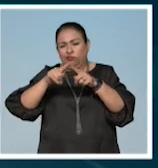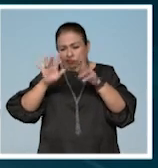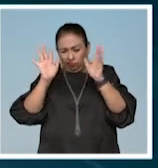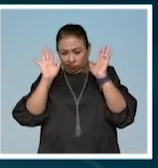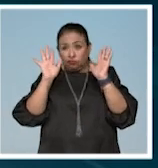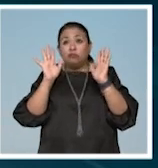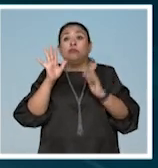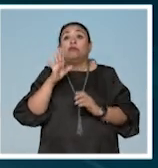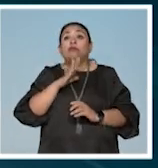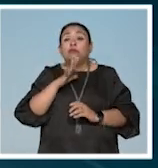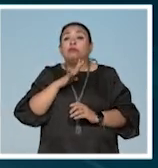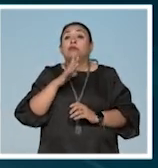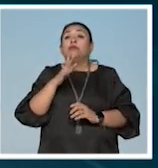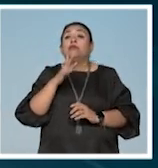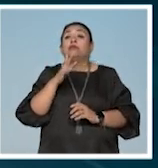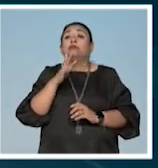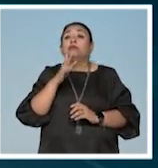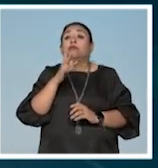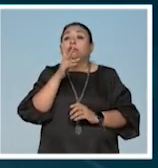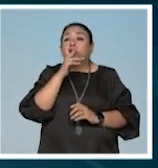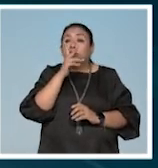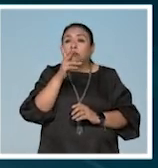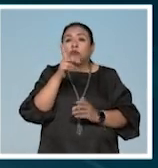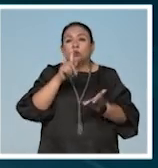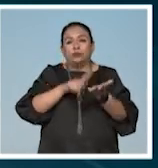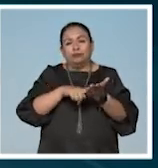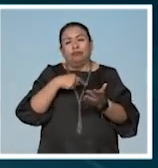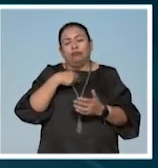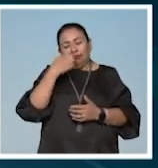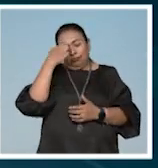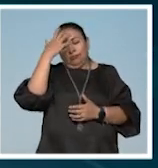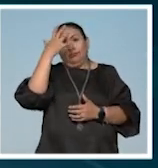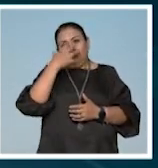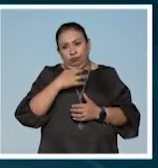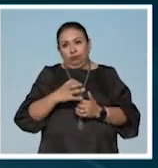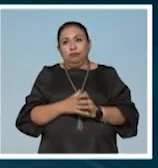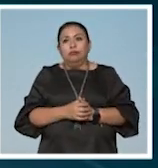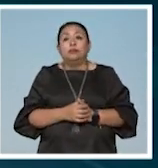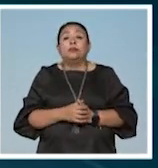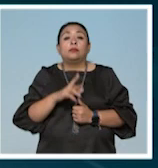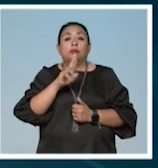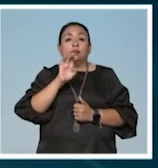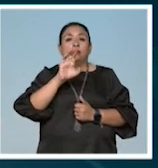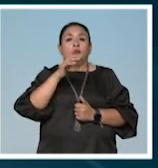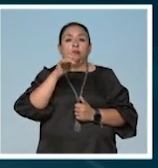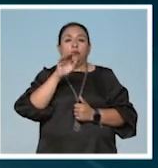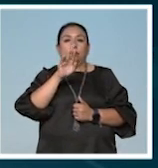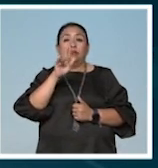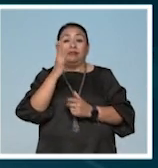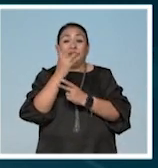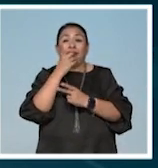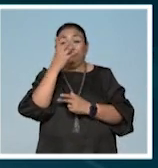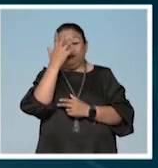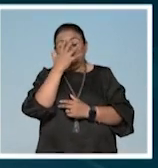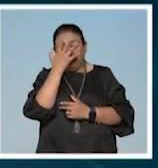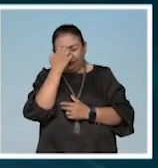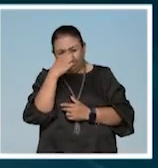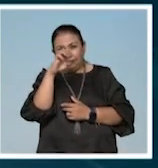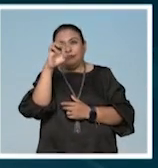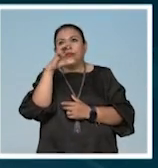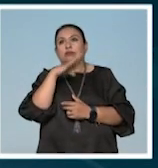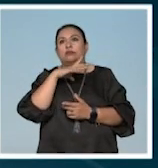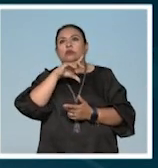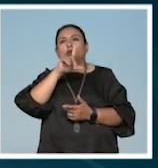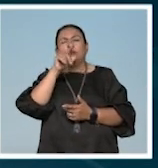que base la palabra o implicase la melancolía Roger Bartra subraya que la melancolía conduce a puntos de